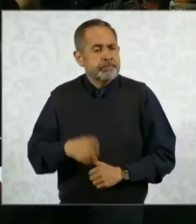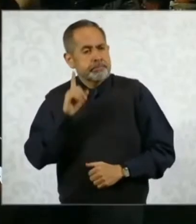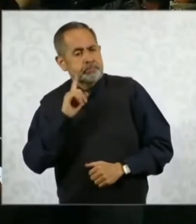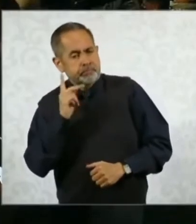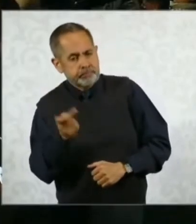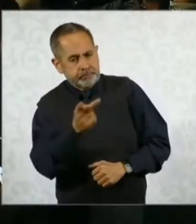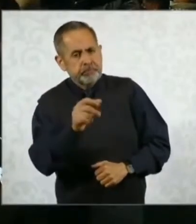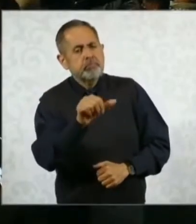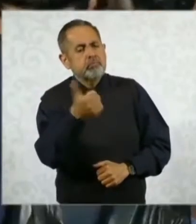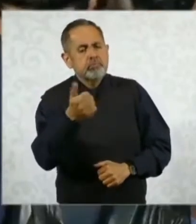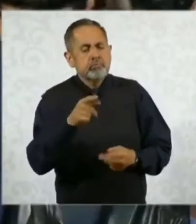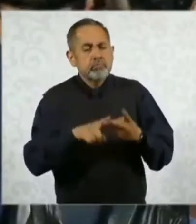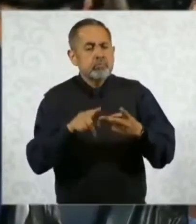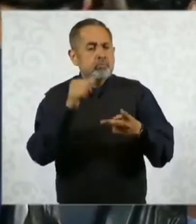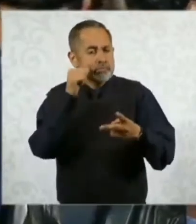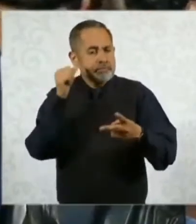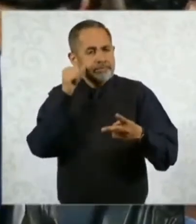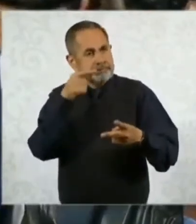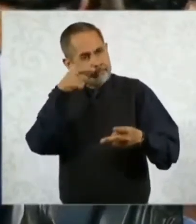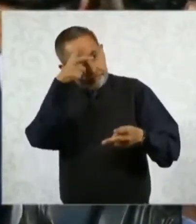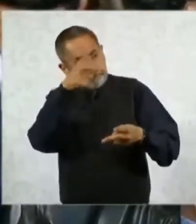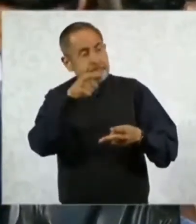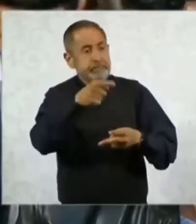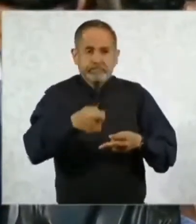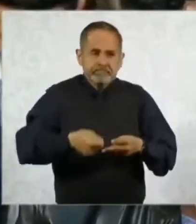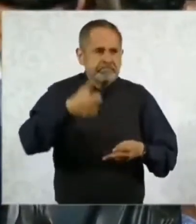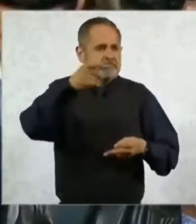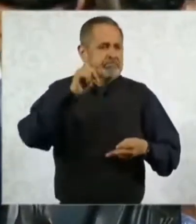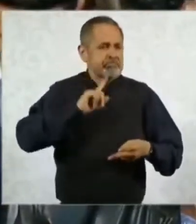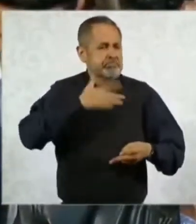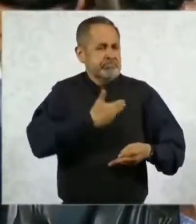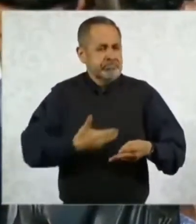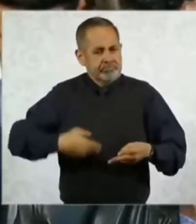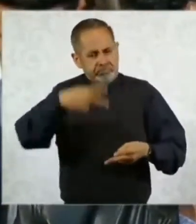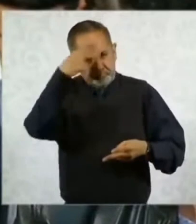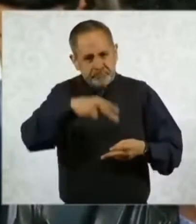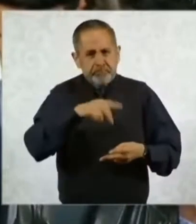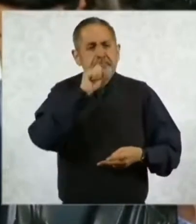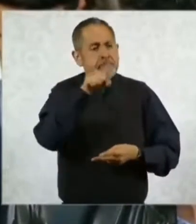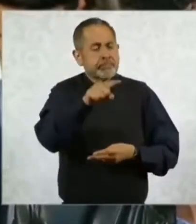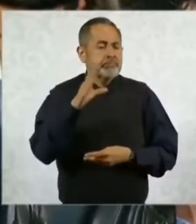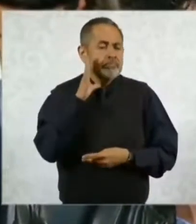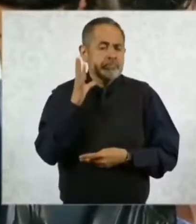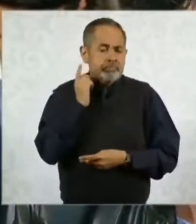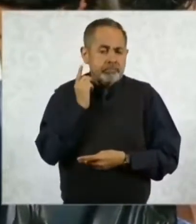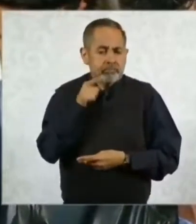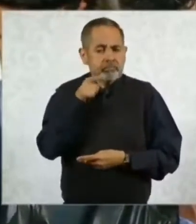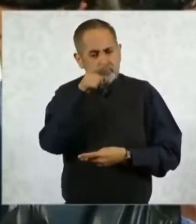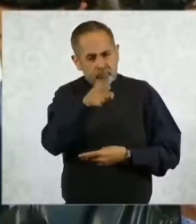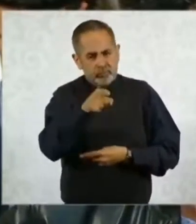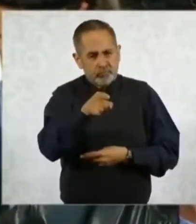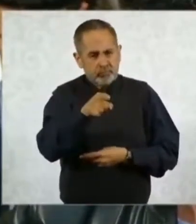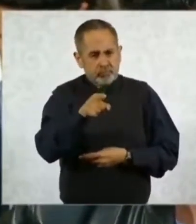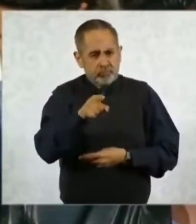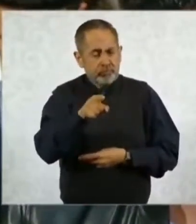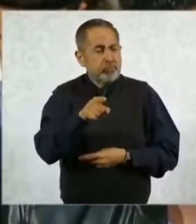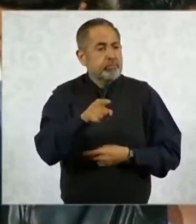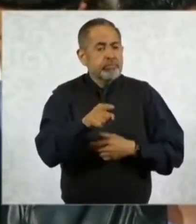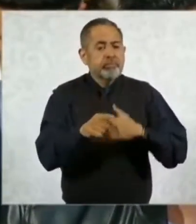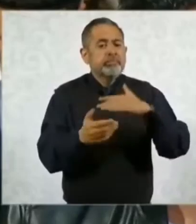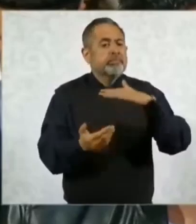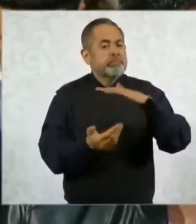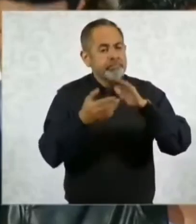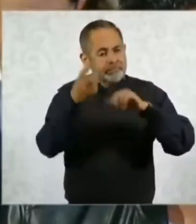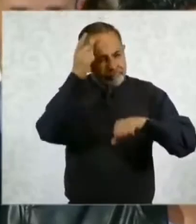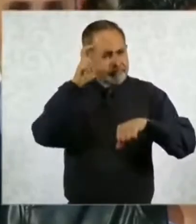Ayer veíamos ya a la primera presidenta de México, también veíamos ahí en la Cámara de Diputados a una mujer presidenta de la Mesa Directiva del